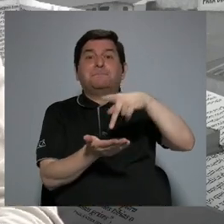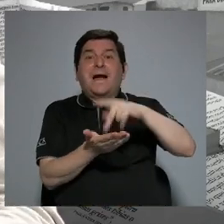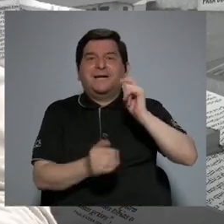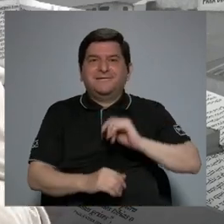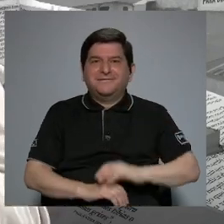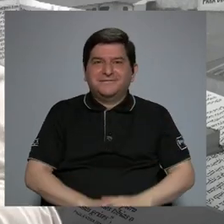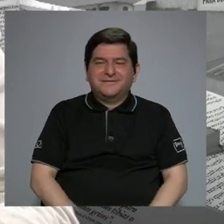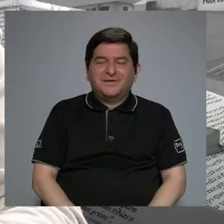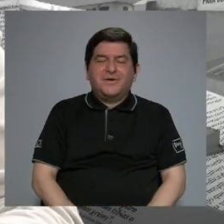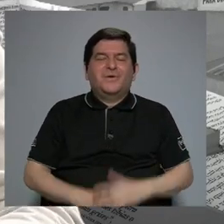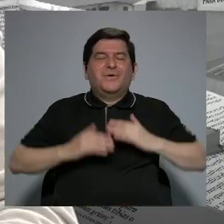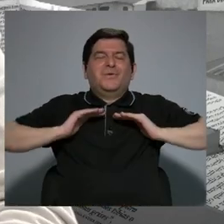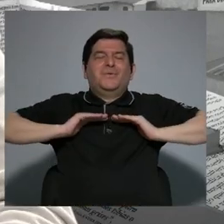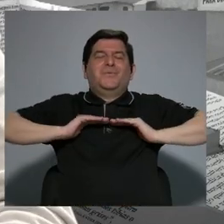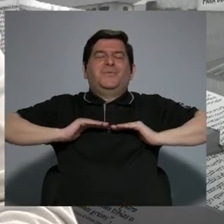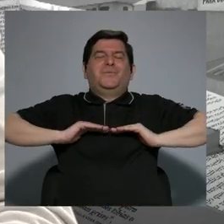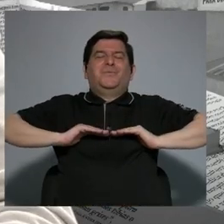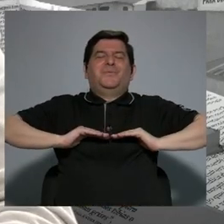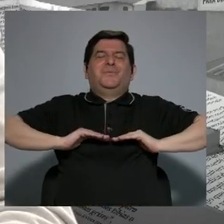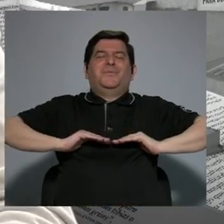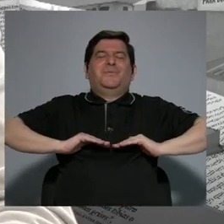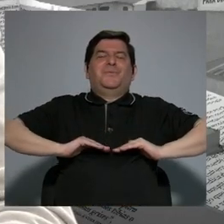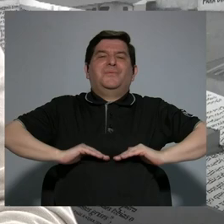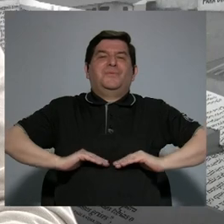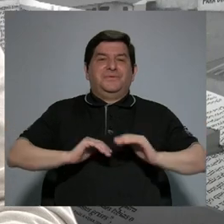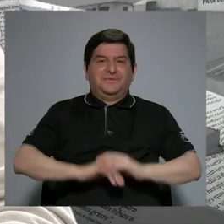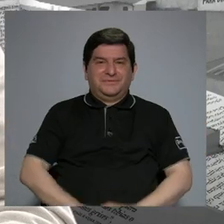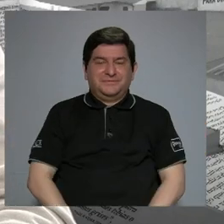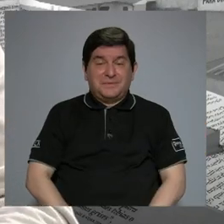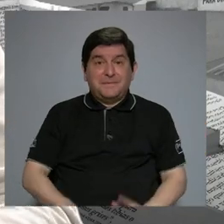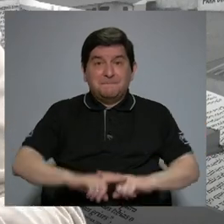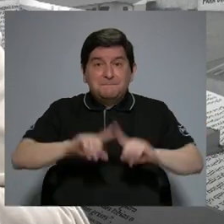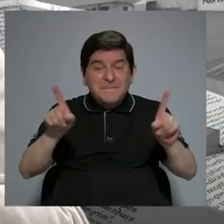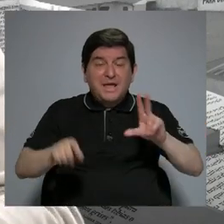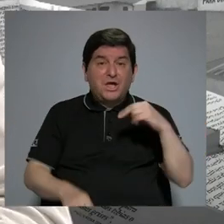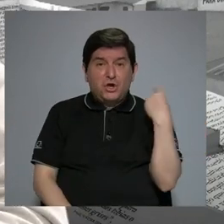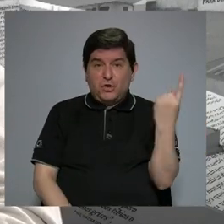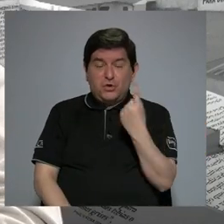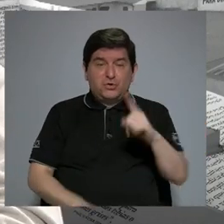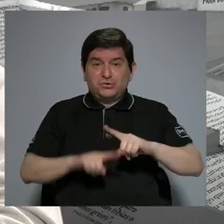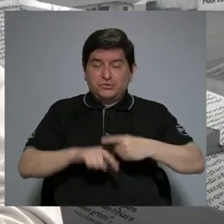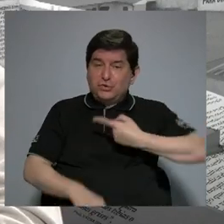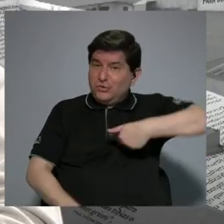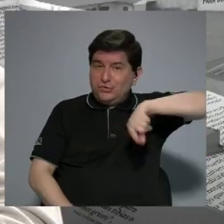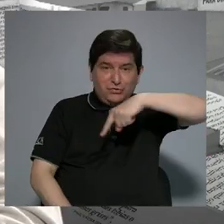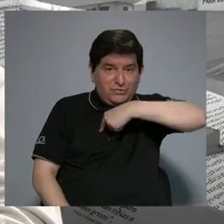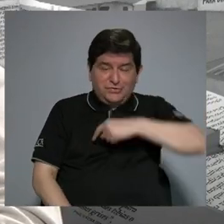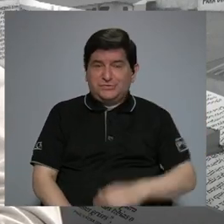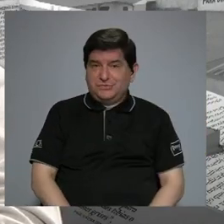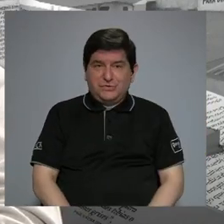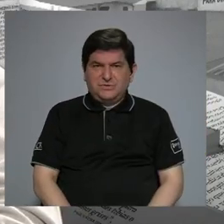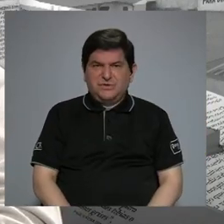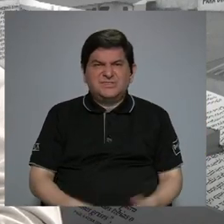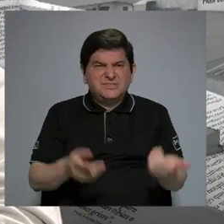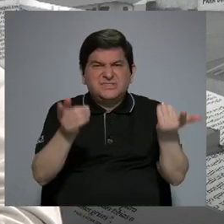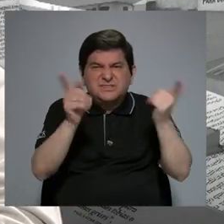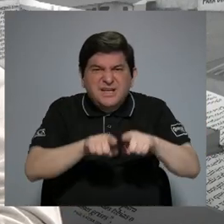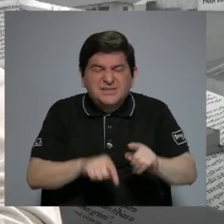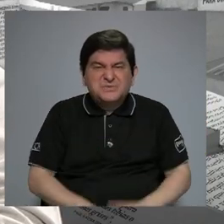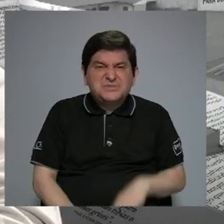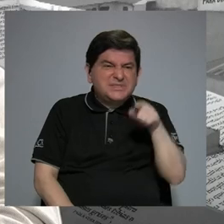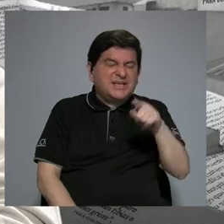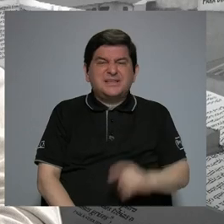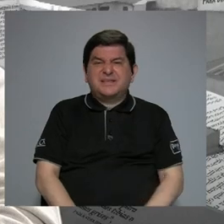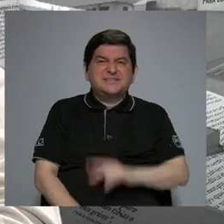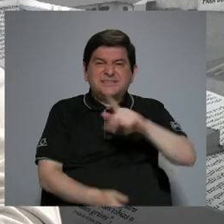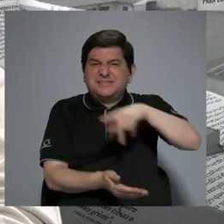eso aliviana la carga de estrés. Pero no solamente depende de nosotros como individuos. Porque, ¿qué pasa si el parquecito